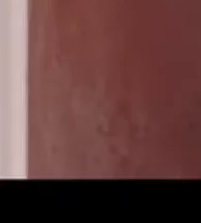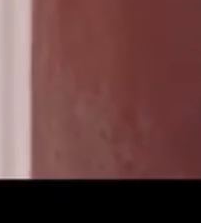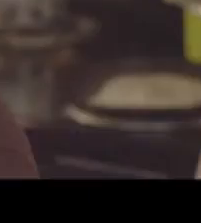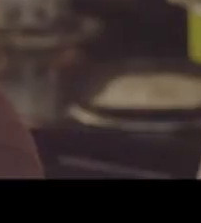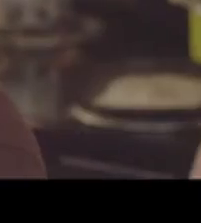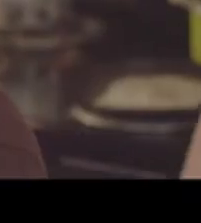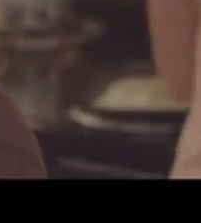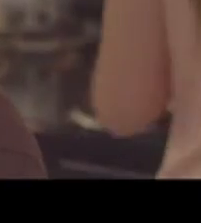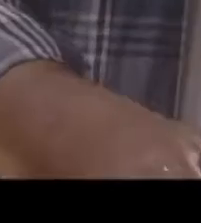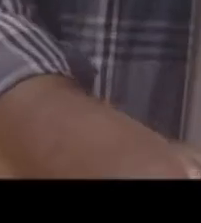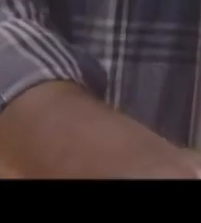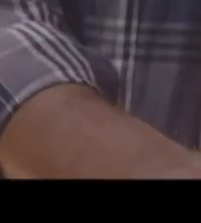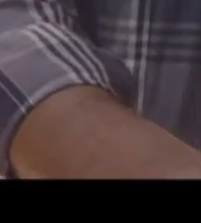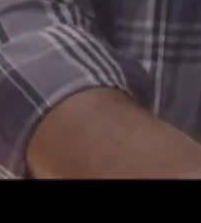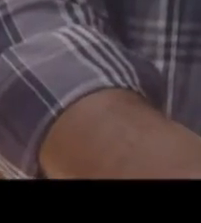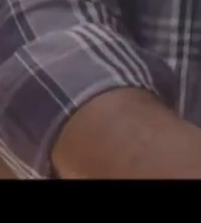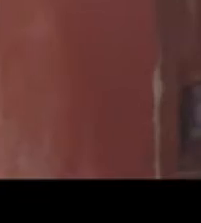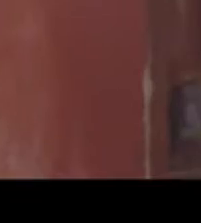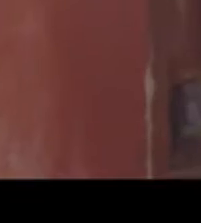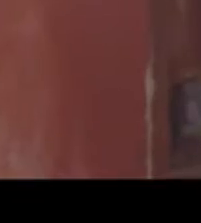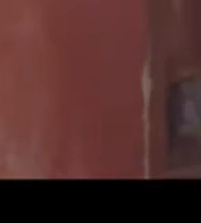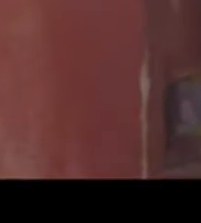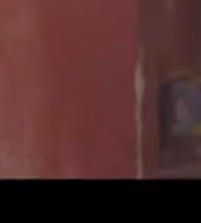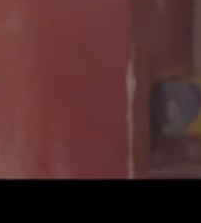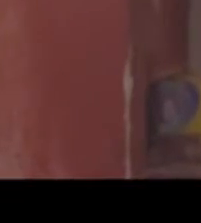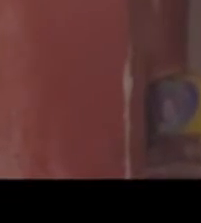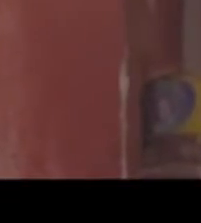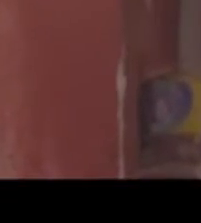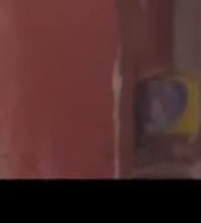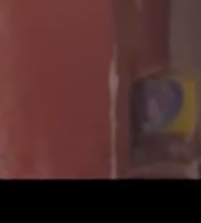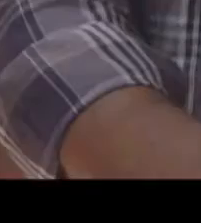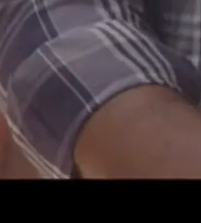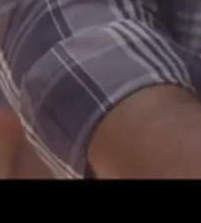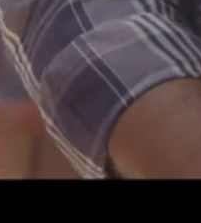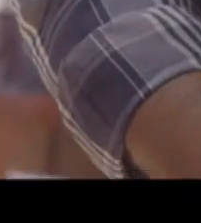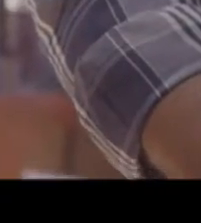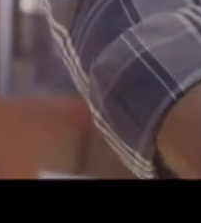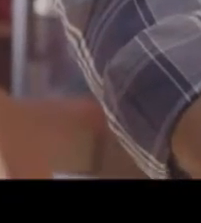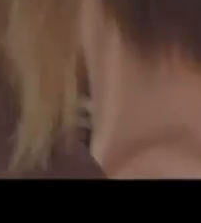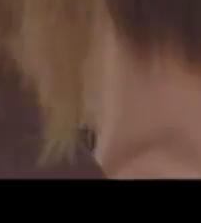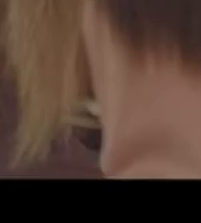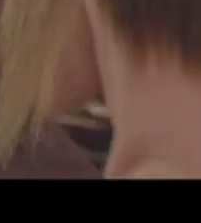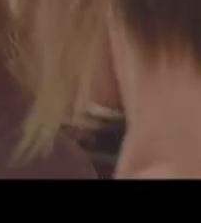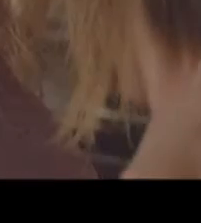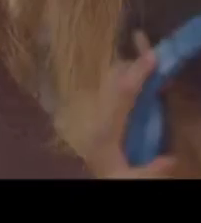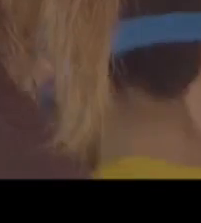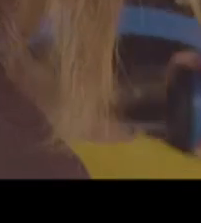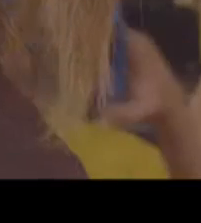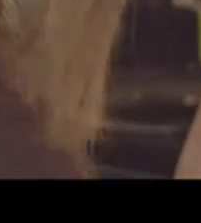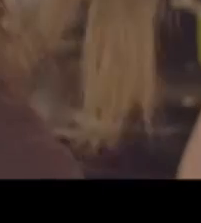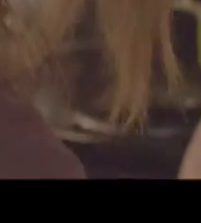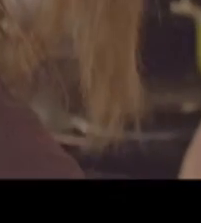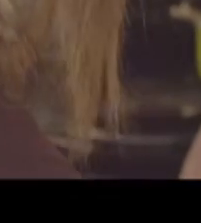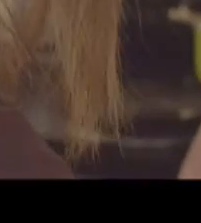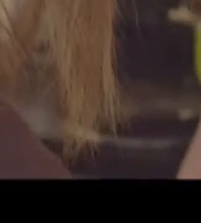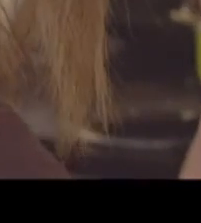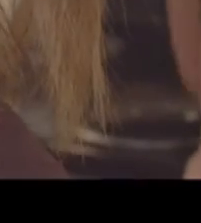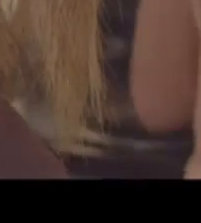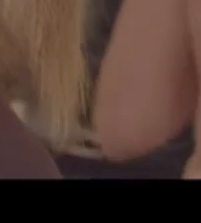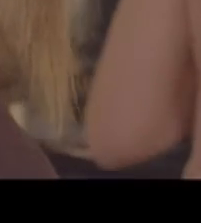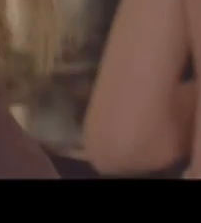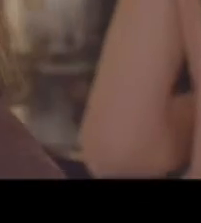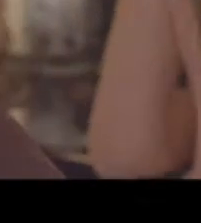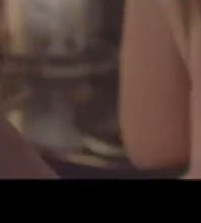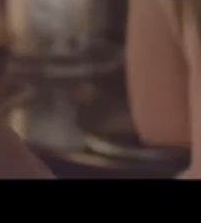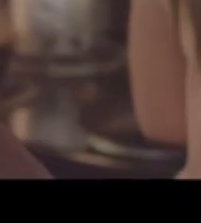Esa es otra cosa. ¿Lo de nuestra casa también es otra cosa? No, no, mujer. Vos no entendés. ¿Qué? ¿Que ahora pagamos solo 5 mil 300 por nuestra propia